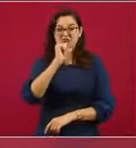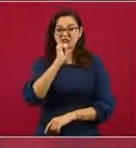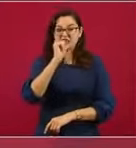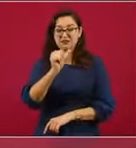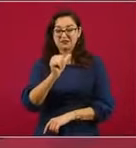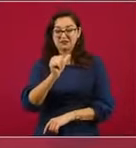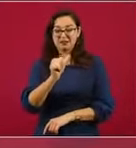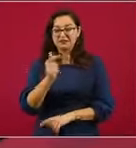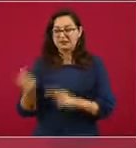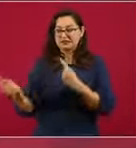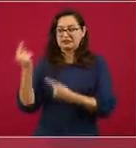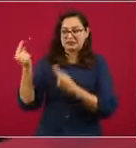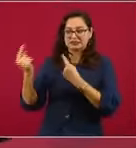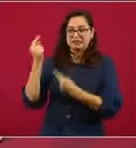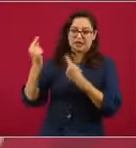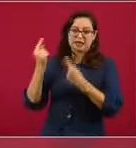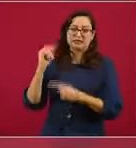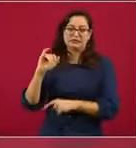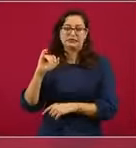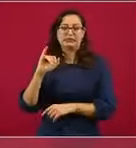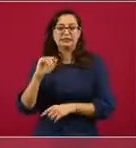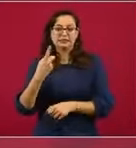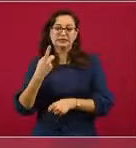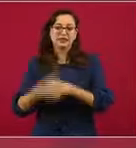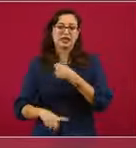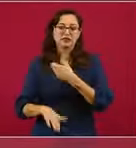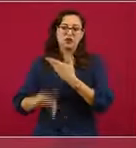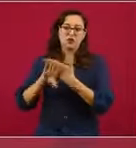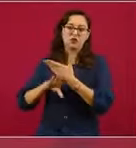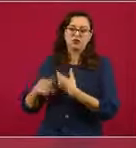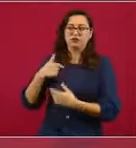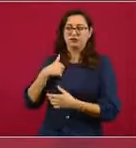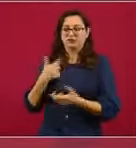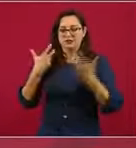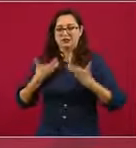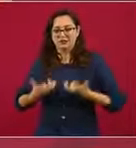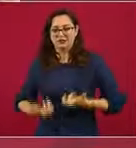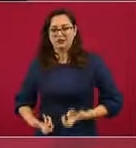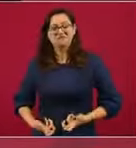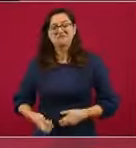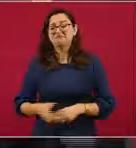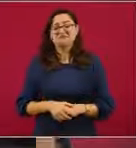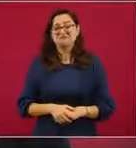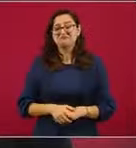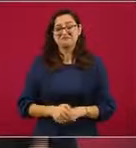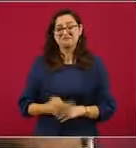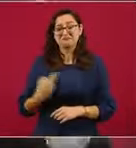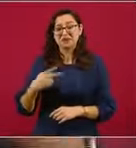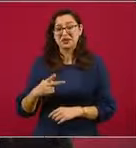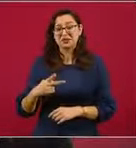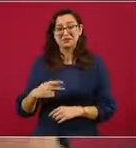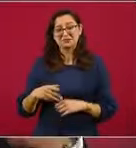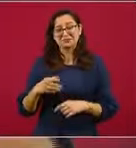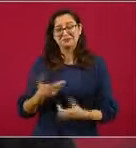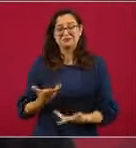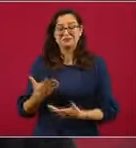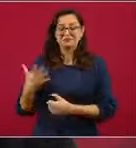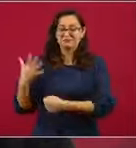Pero tenemos un escudo que nos protege, que es